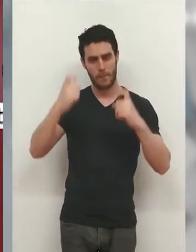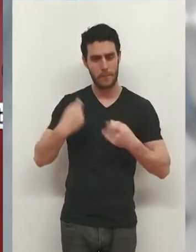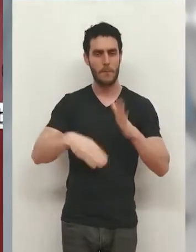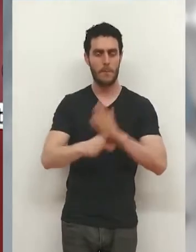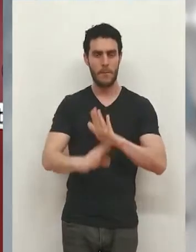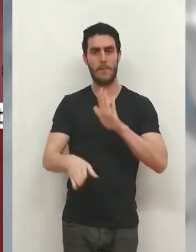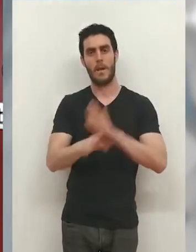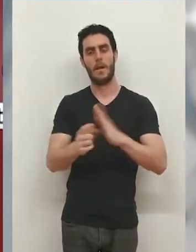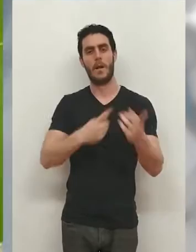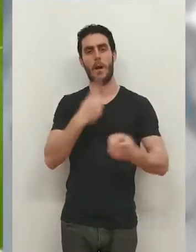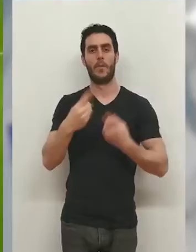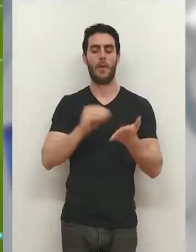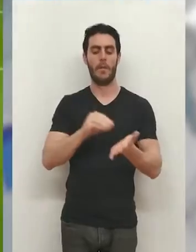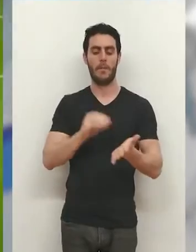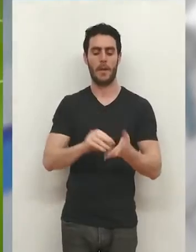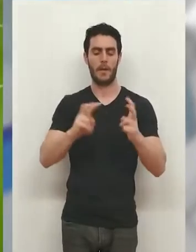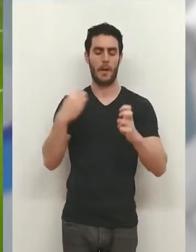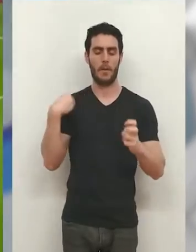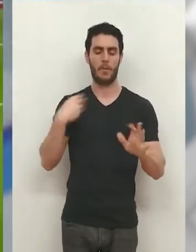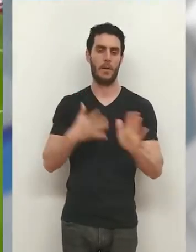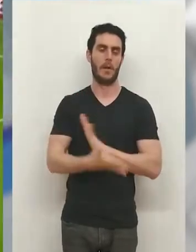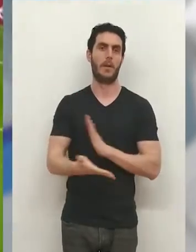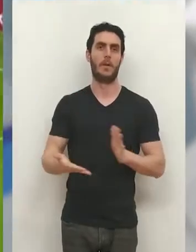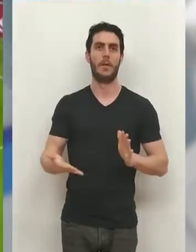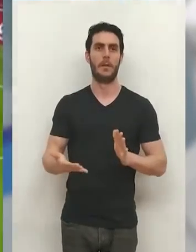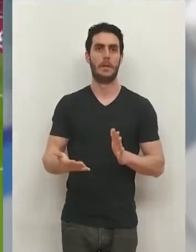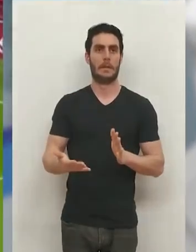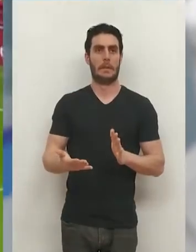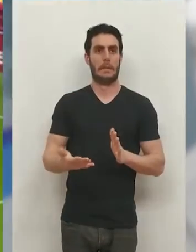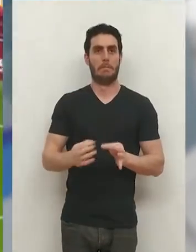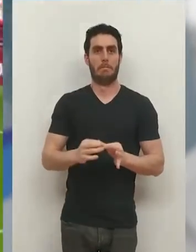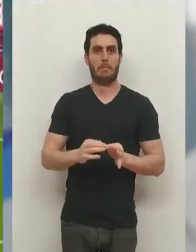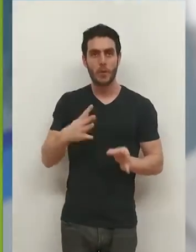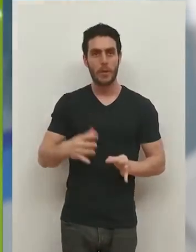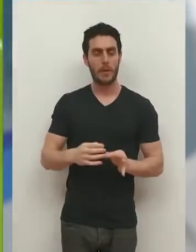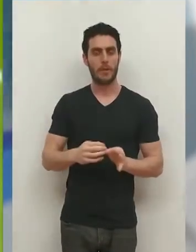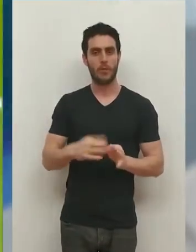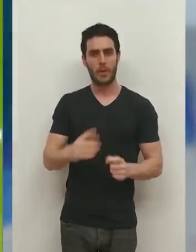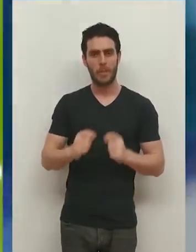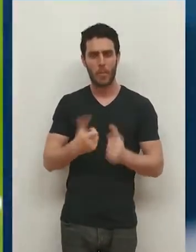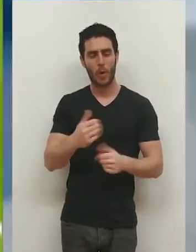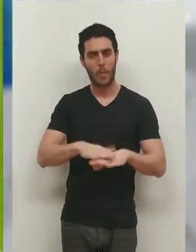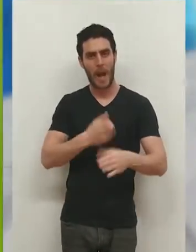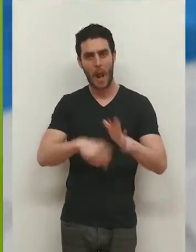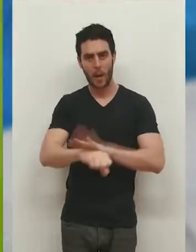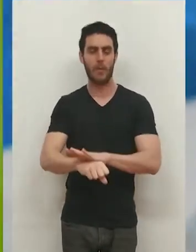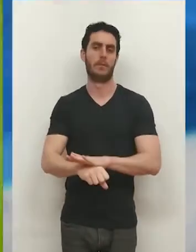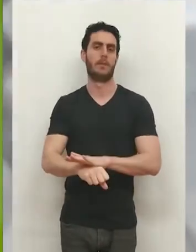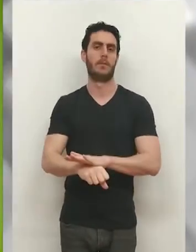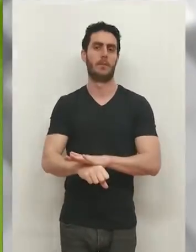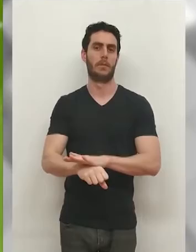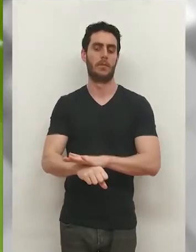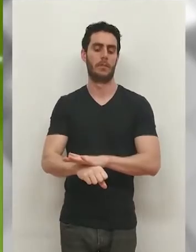y a veces es cuestión de eso, de tener un puntito de suerte que te haga marcar ese gol